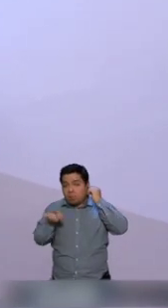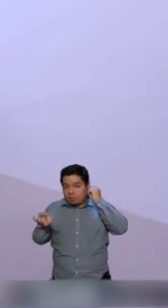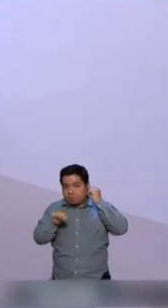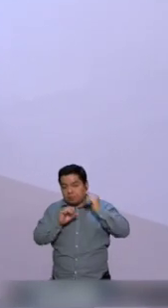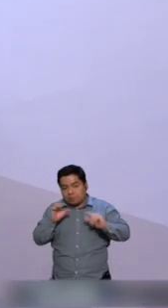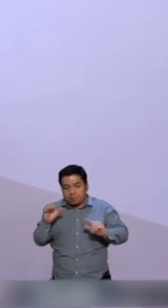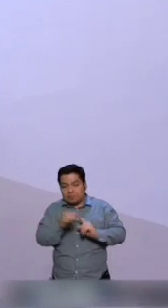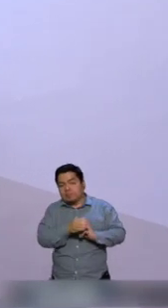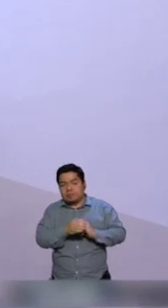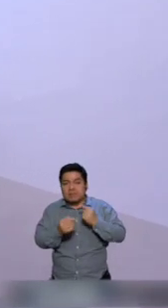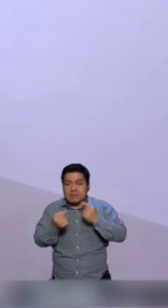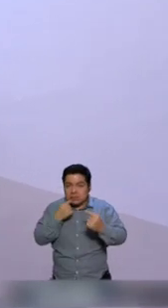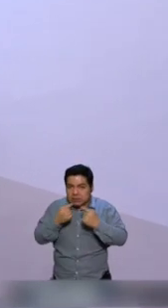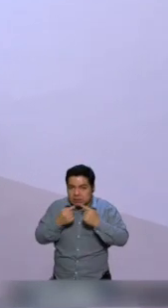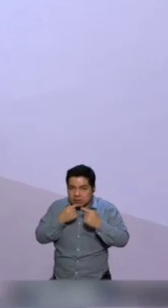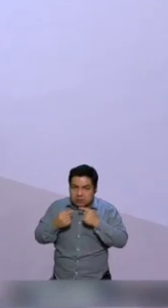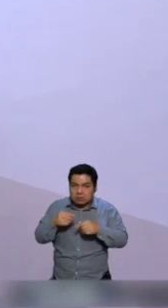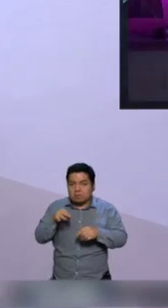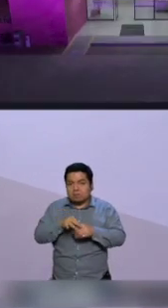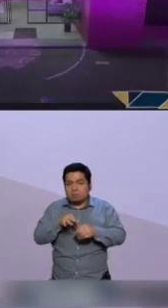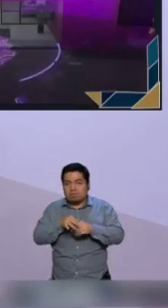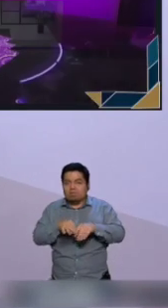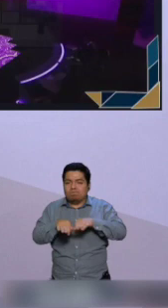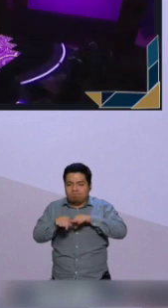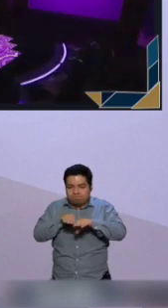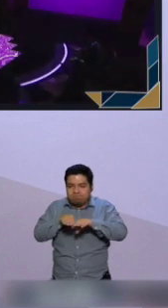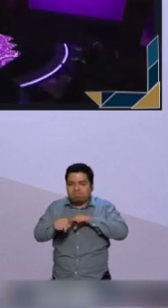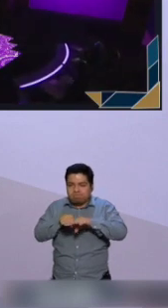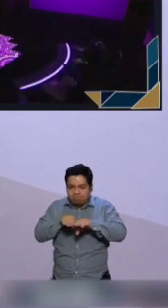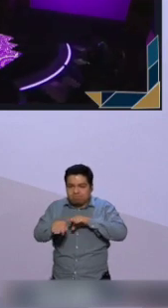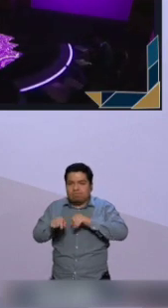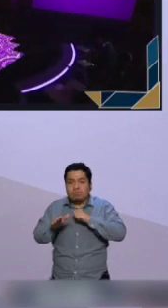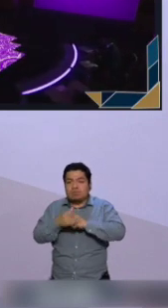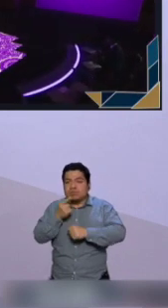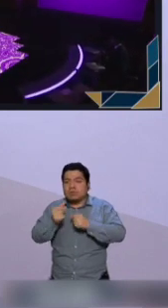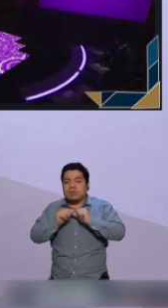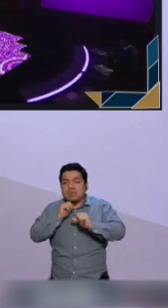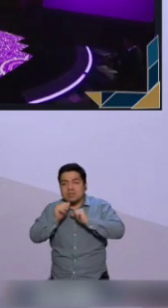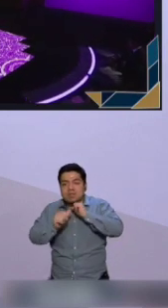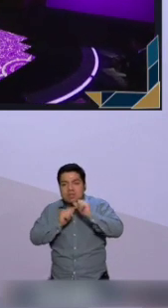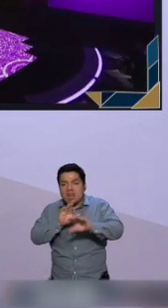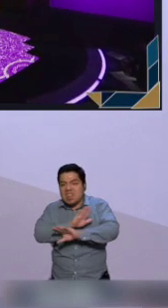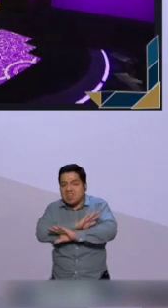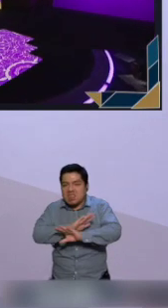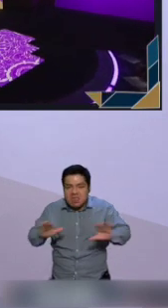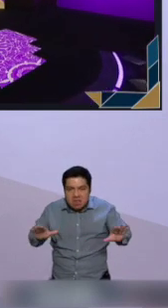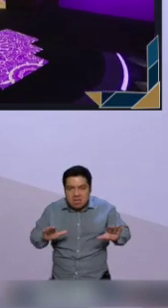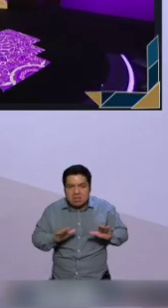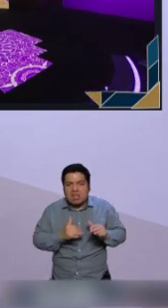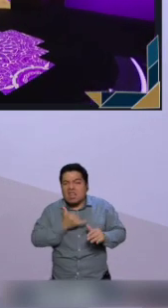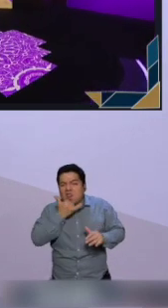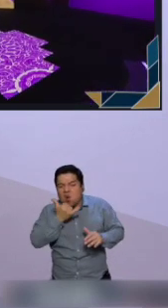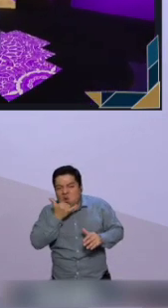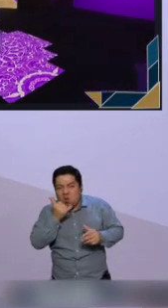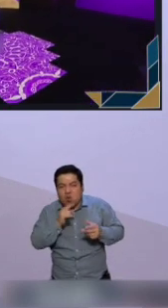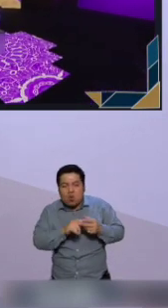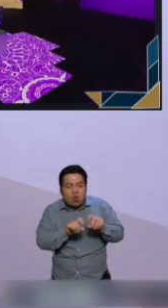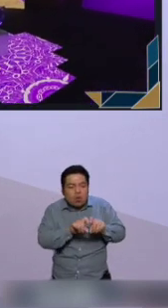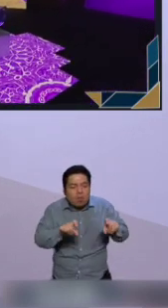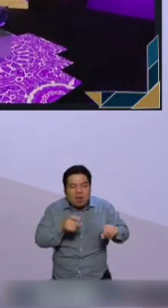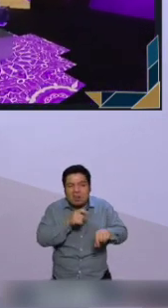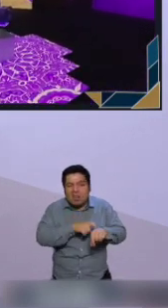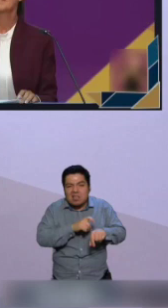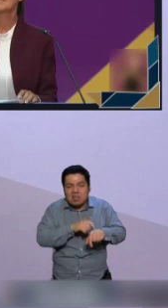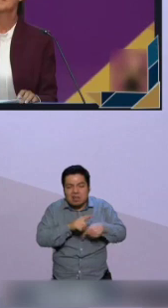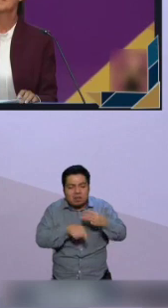la Comisión Temporal de Debates del órgano electoral trabaja en el objetivo de garantizar que no haya un solo error técnico, logístico o de seguridad en el